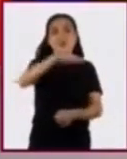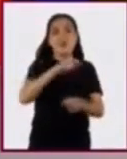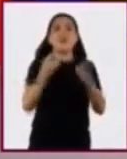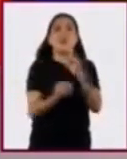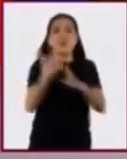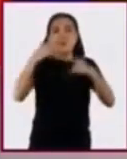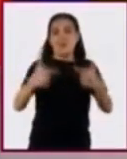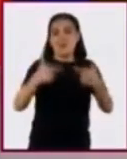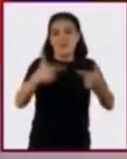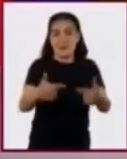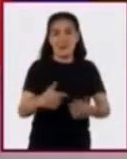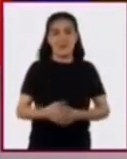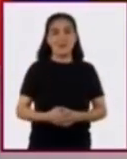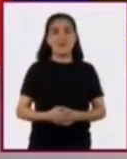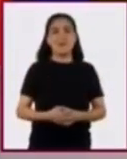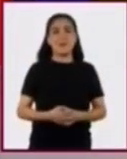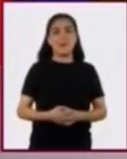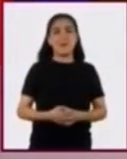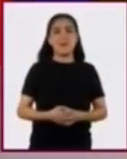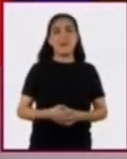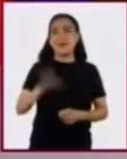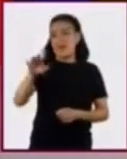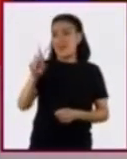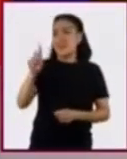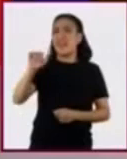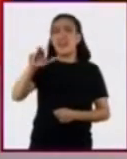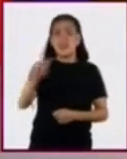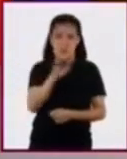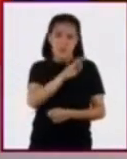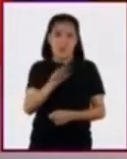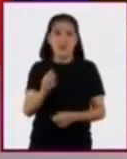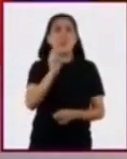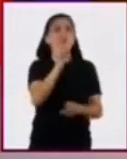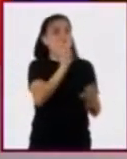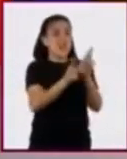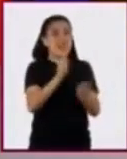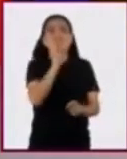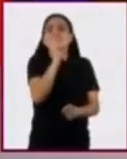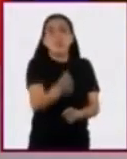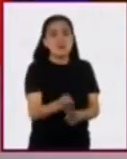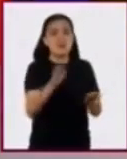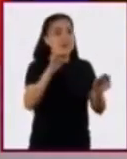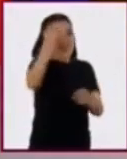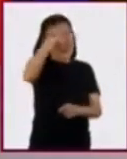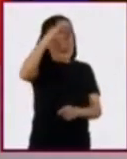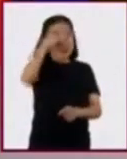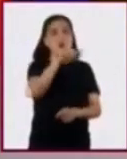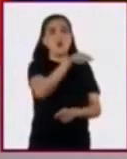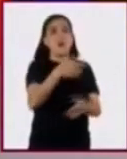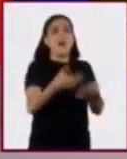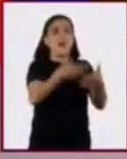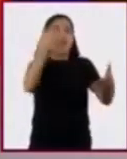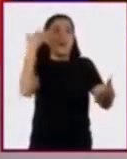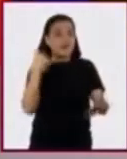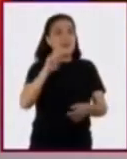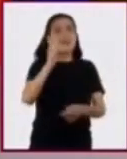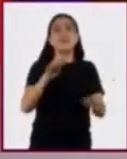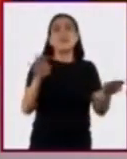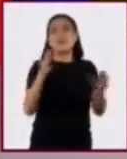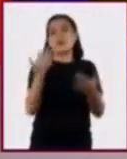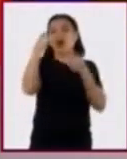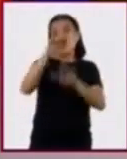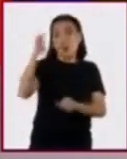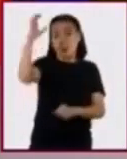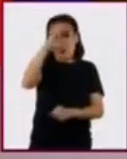generaciones. Diana, ¿nos podrías platicar alguna experiencia donde se hace alusión a la